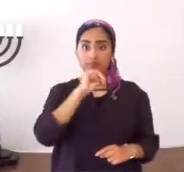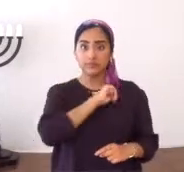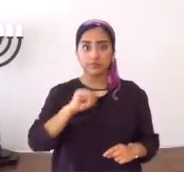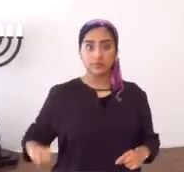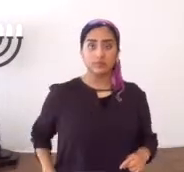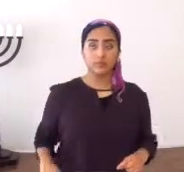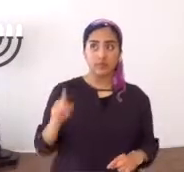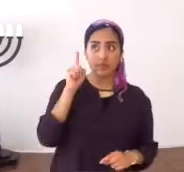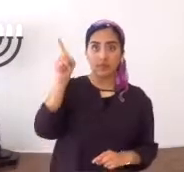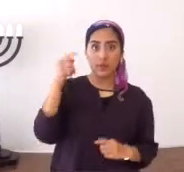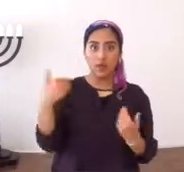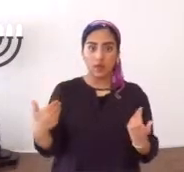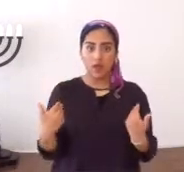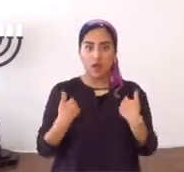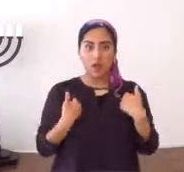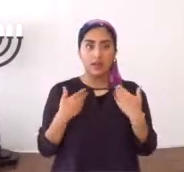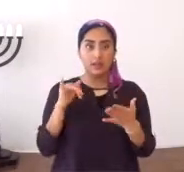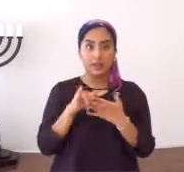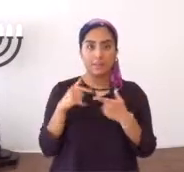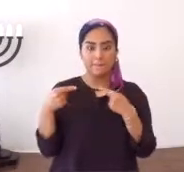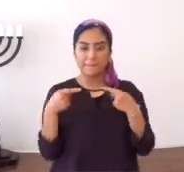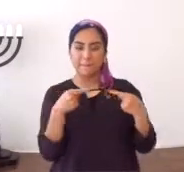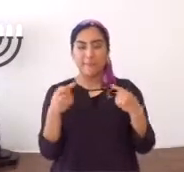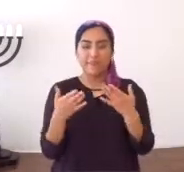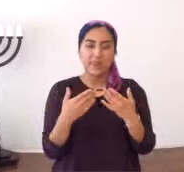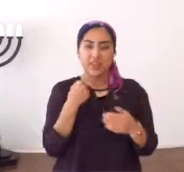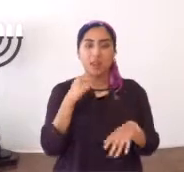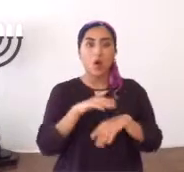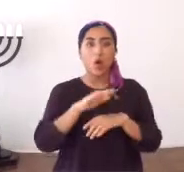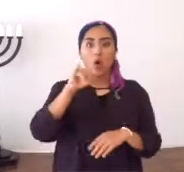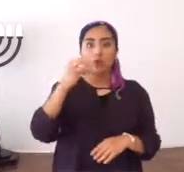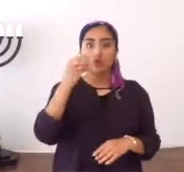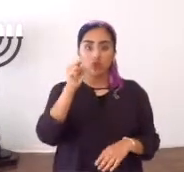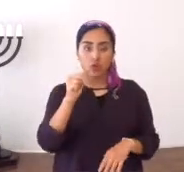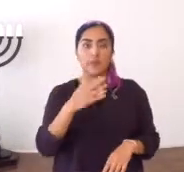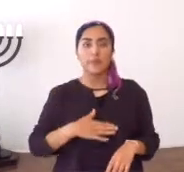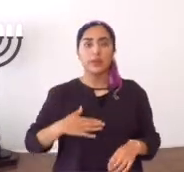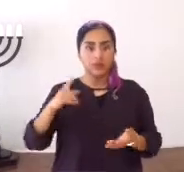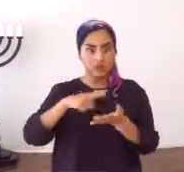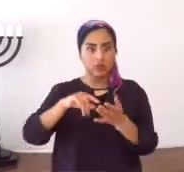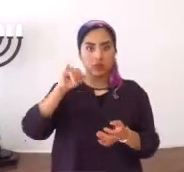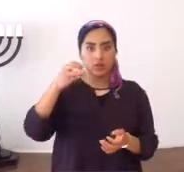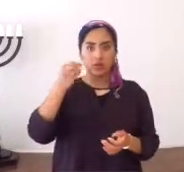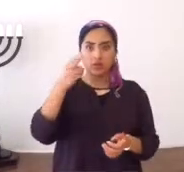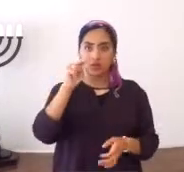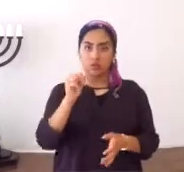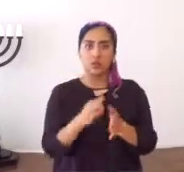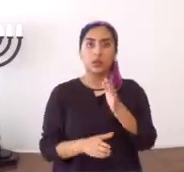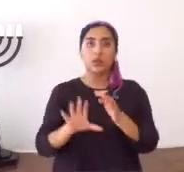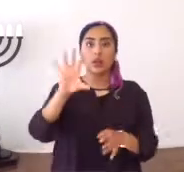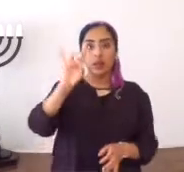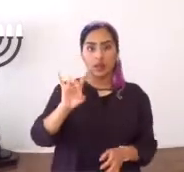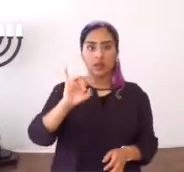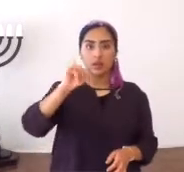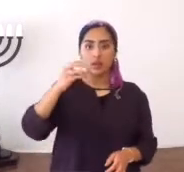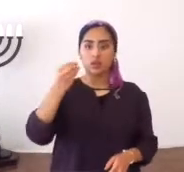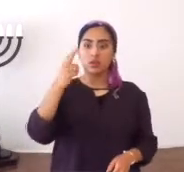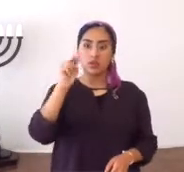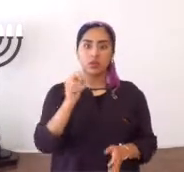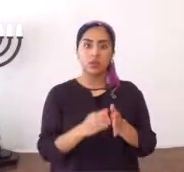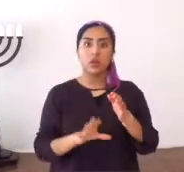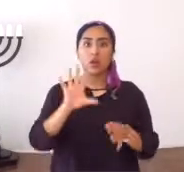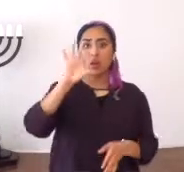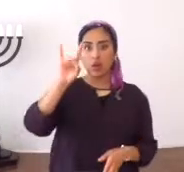cuando Yahshua, Hamashia, tiene, esa discusión, por así decirlo, en Yohanan, vamos allá, Yohanan, 8,